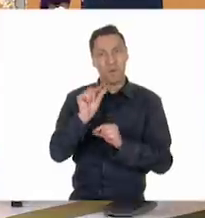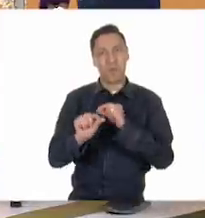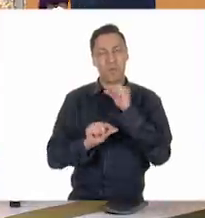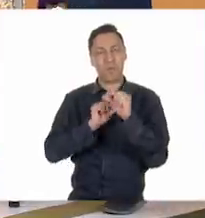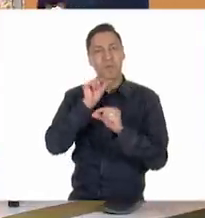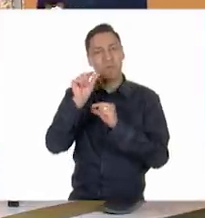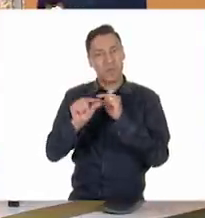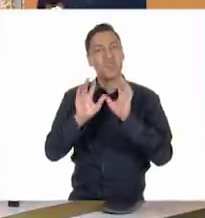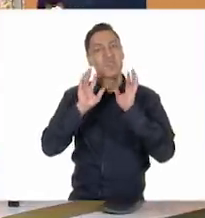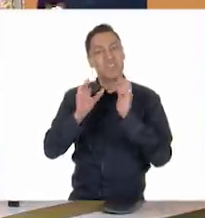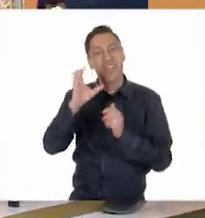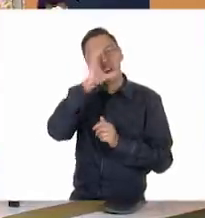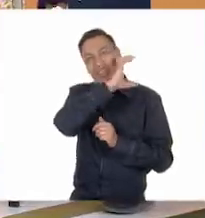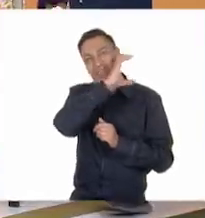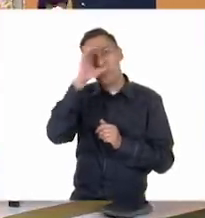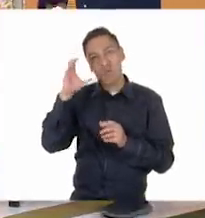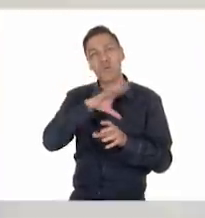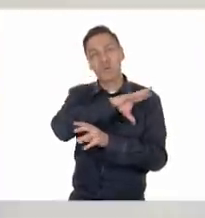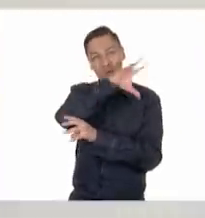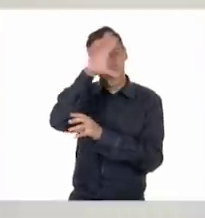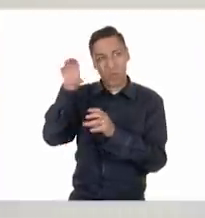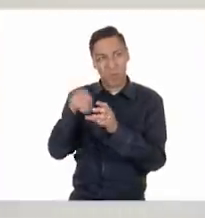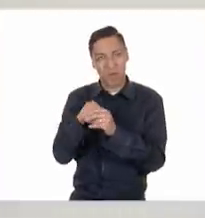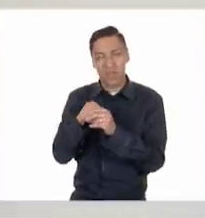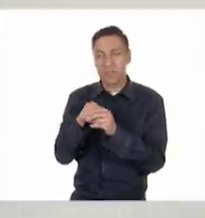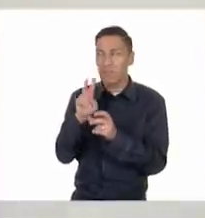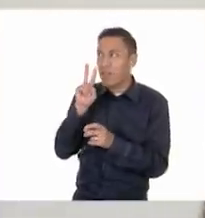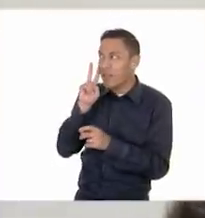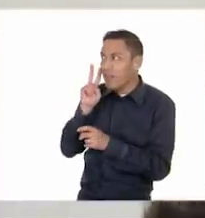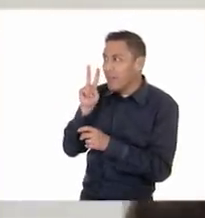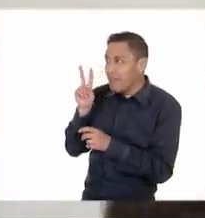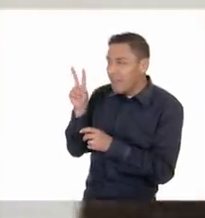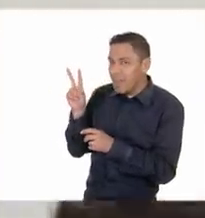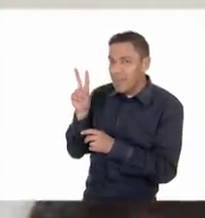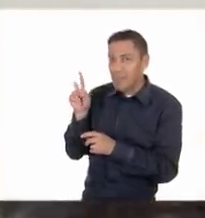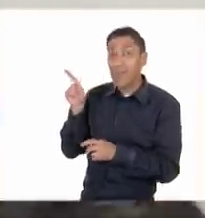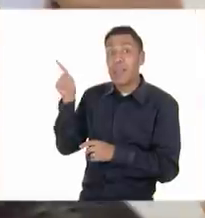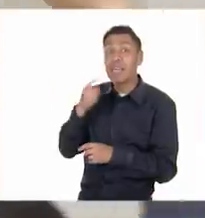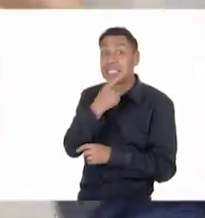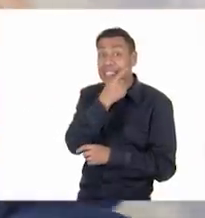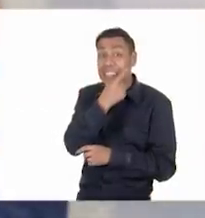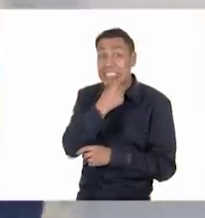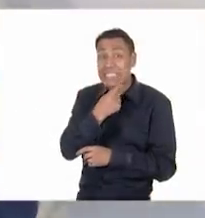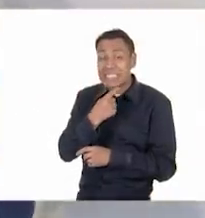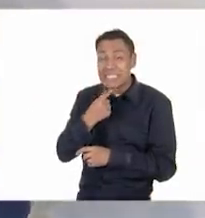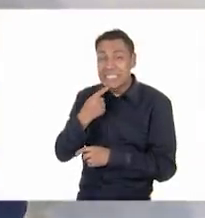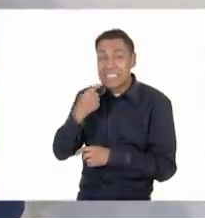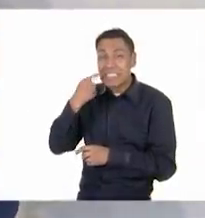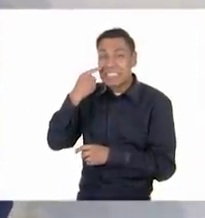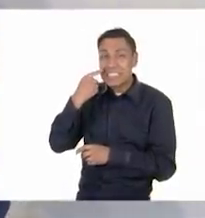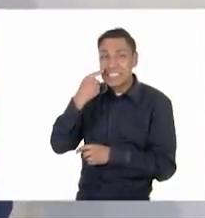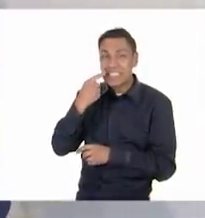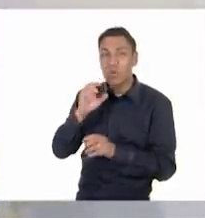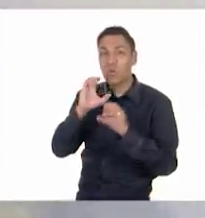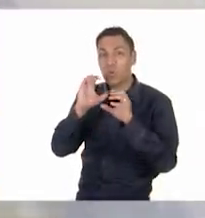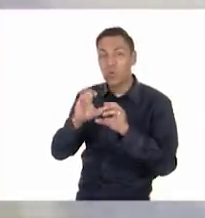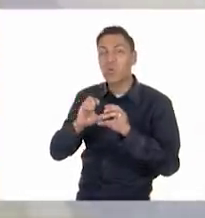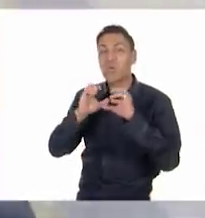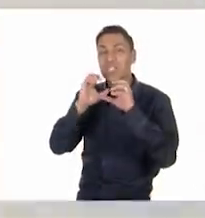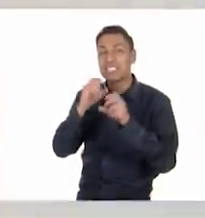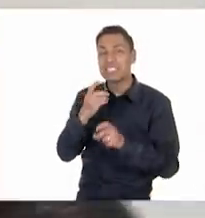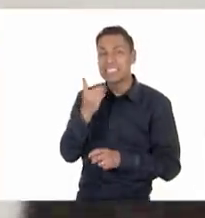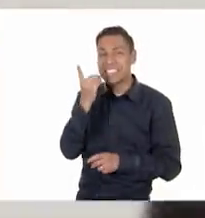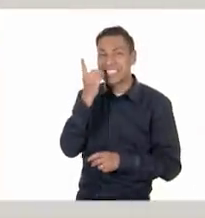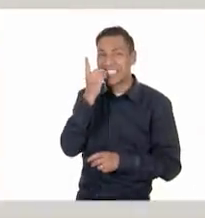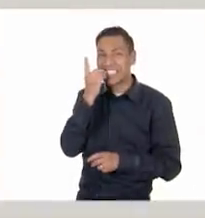tomando más forma, ¿verdad? ¿Qué tal la que sigue? Muy bien. nos muestra una sonrisa de una niña que se ha cuidado los dientes. Ah, acá completamos